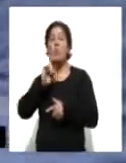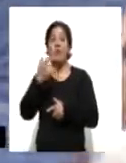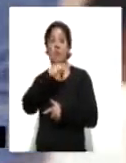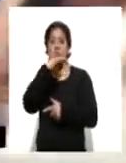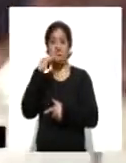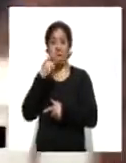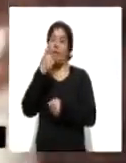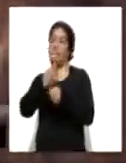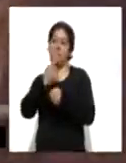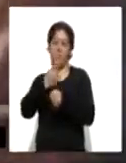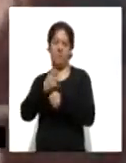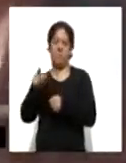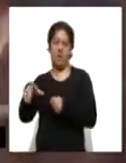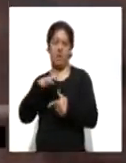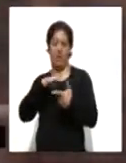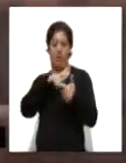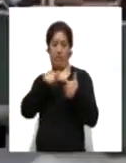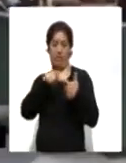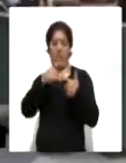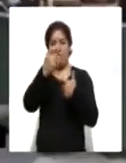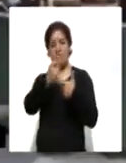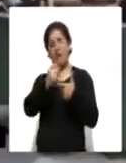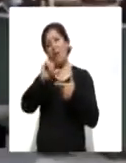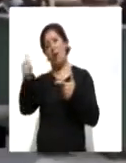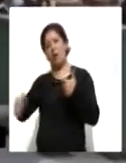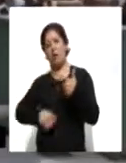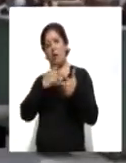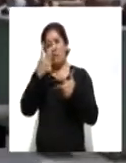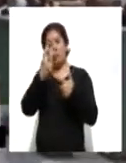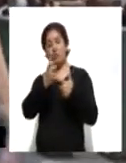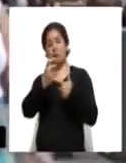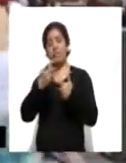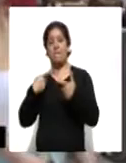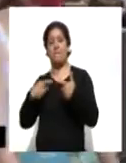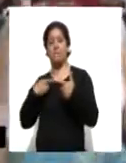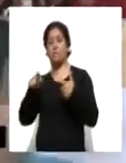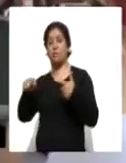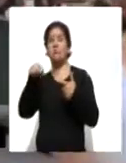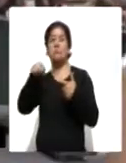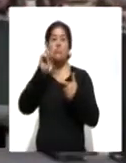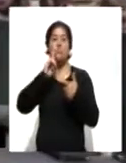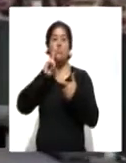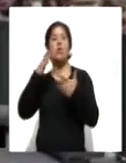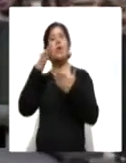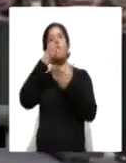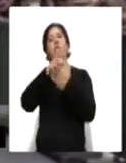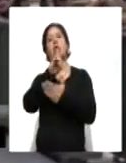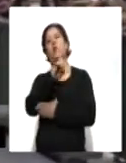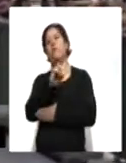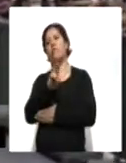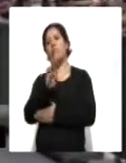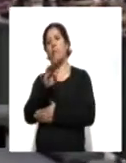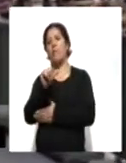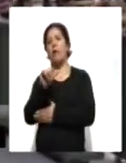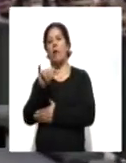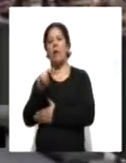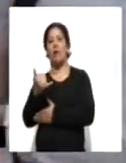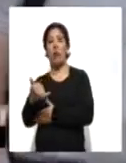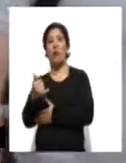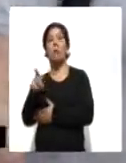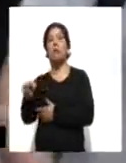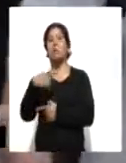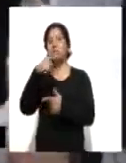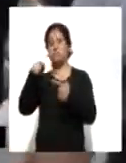ese mismo avión desde la capital española, tras haber estado en Dubái y Londres. El gobierno señaló que este segundo